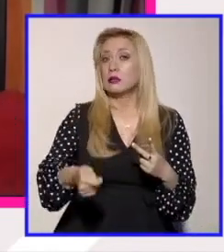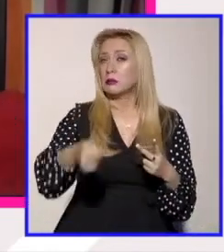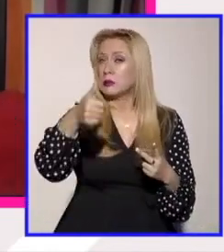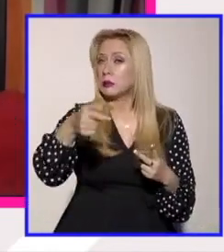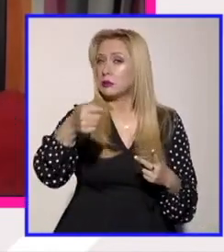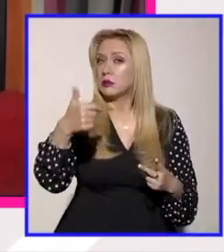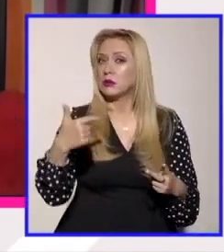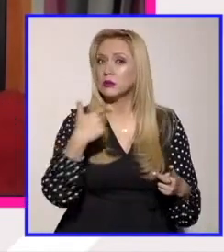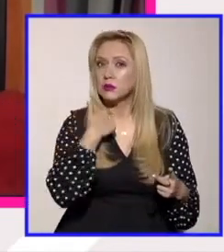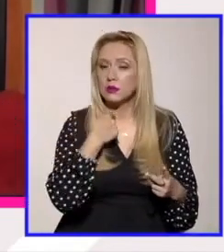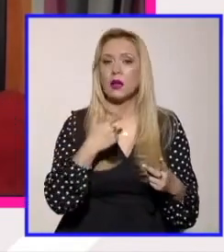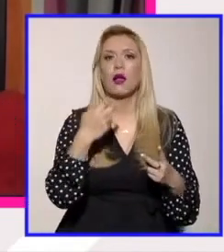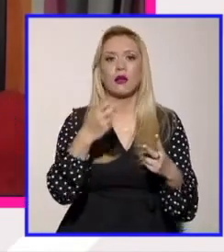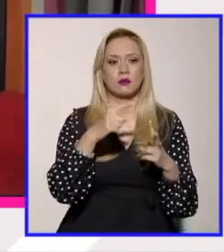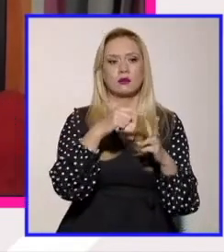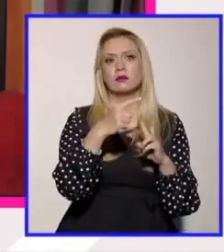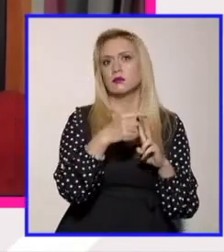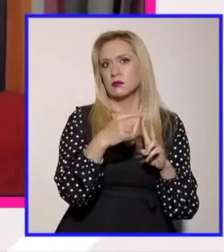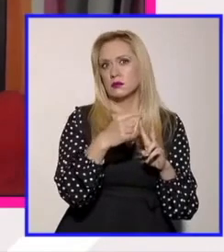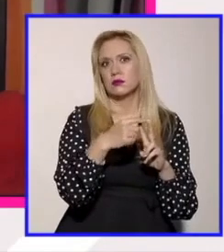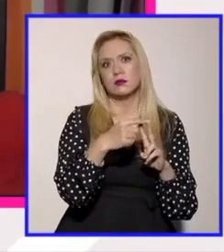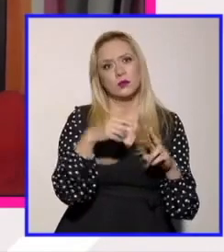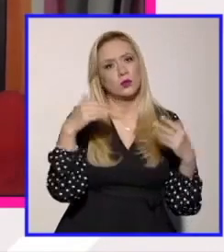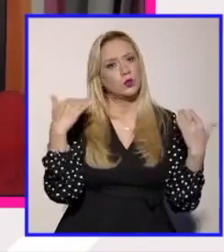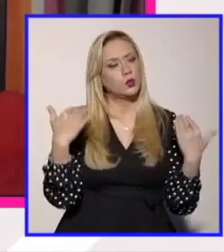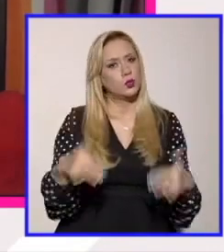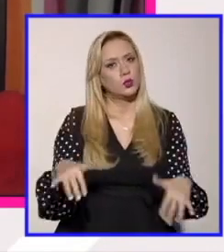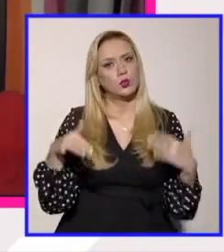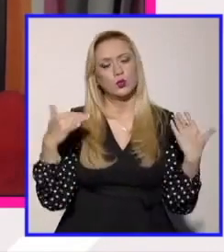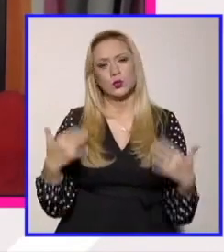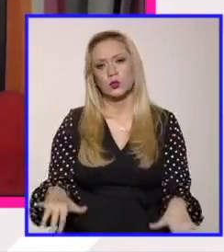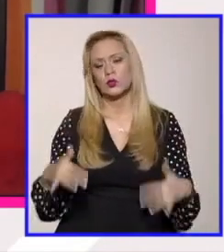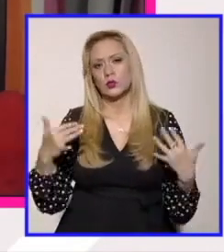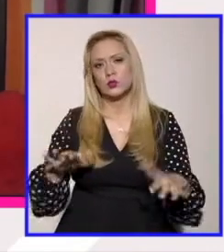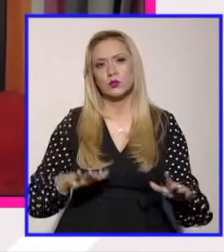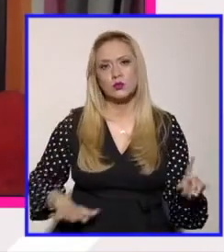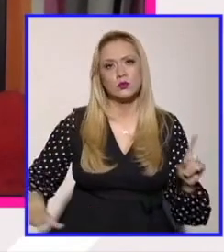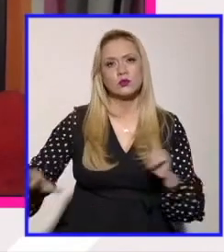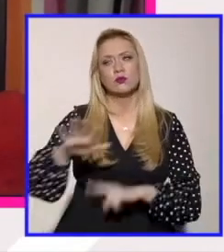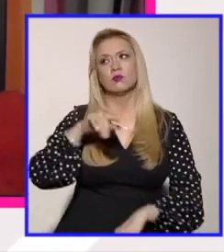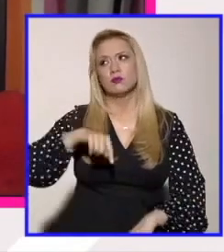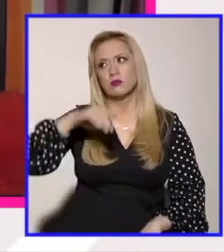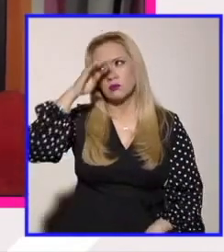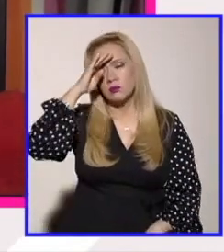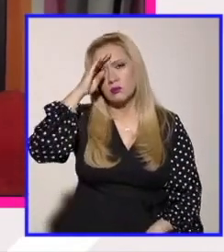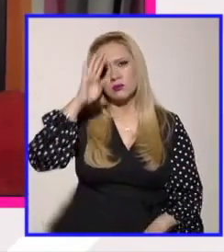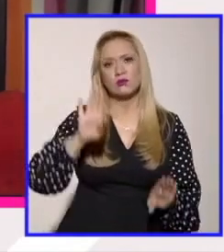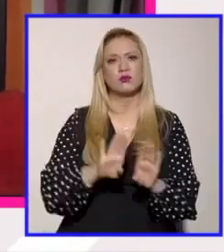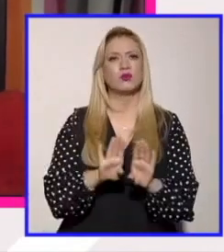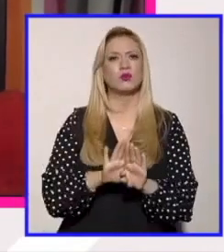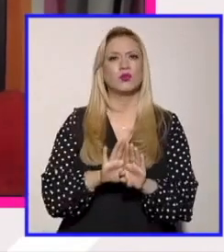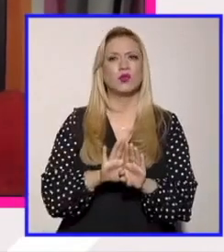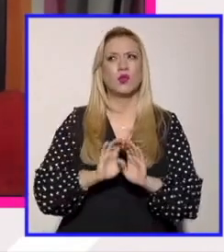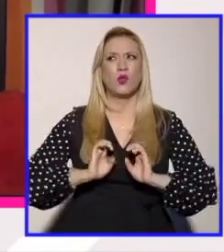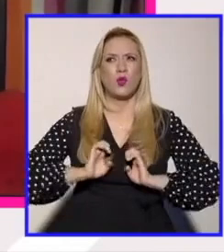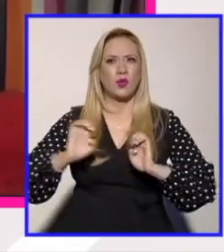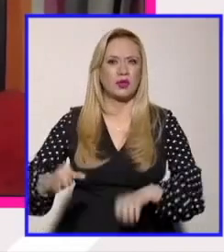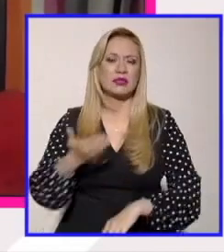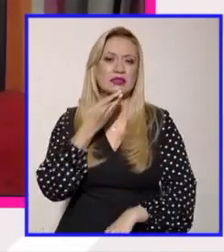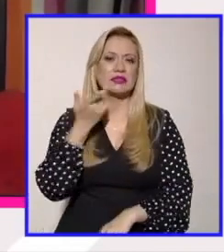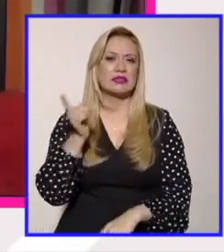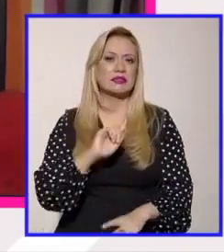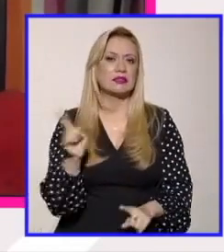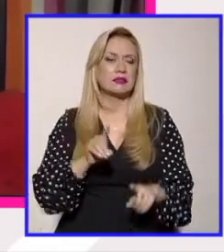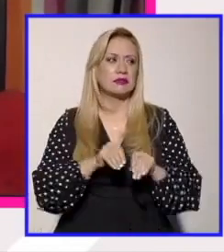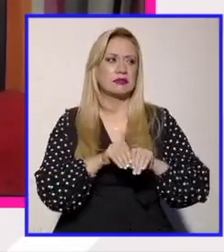actos, son acciones que se encuentran validadas por estos discursos transodiantes y estos discursos de odio. Y entonces es algo que nos preocupa mucho que desde los